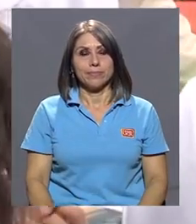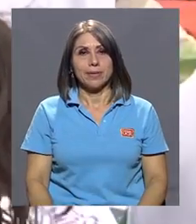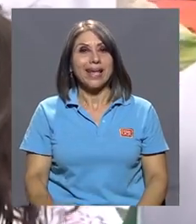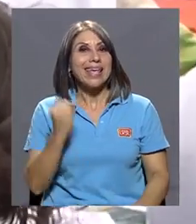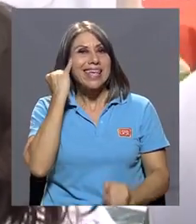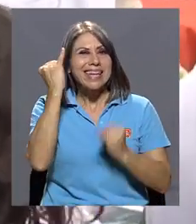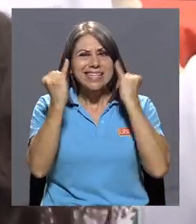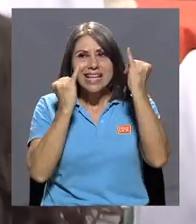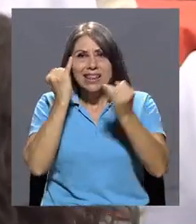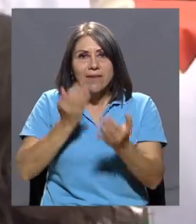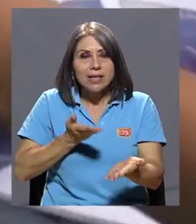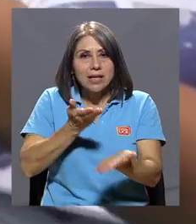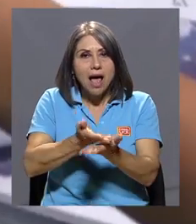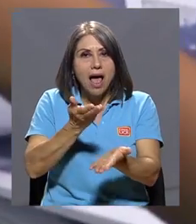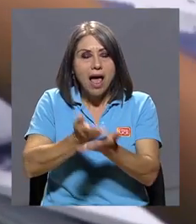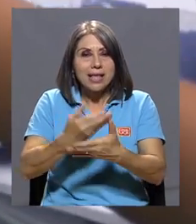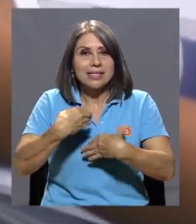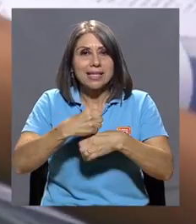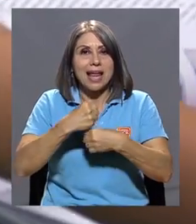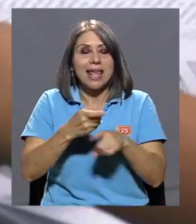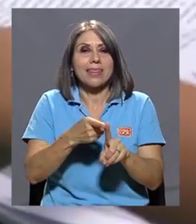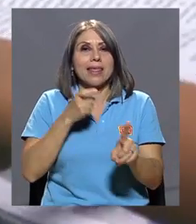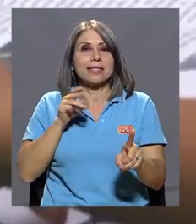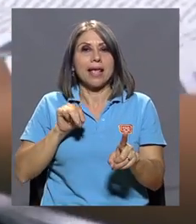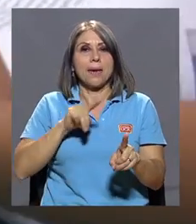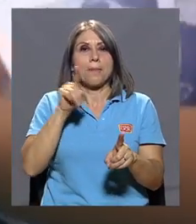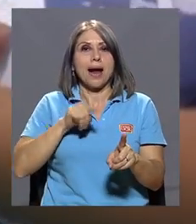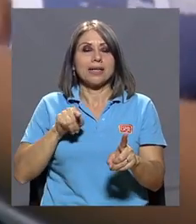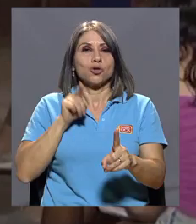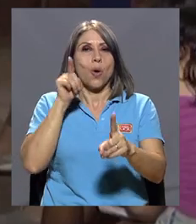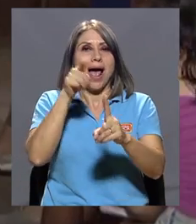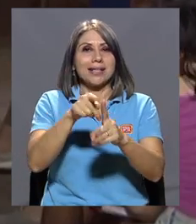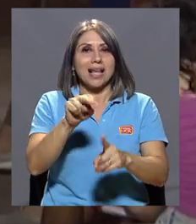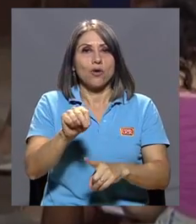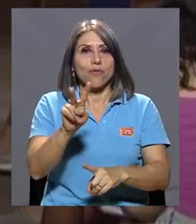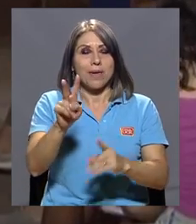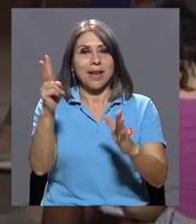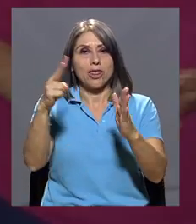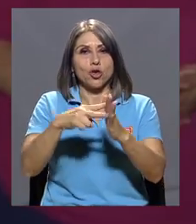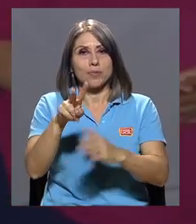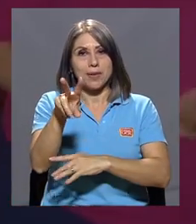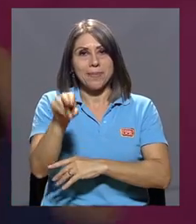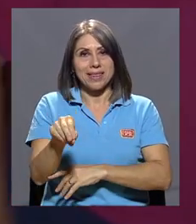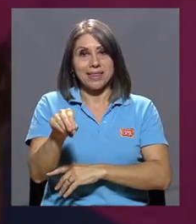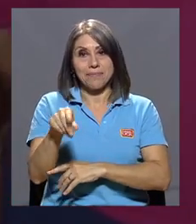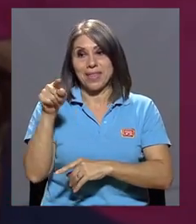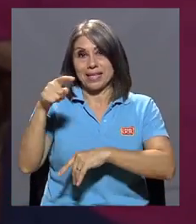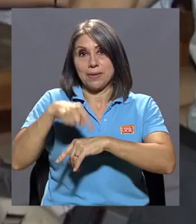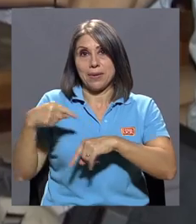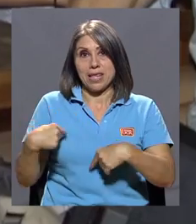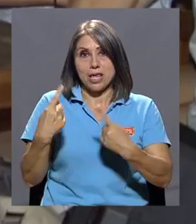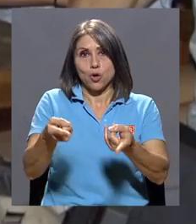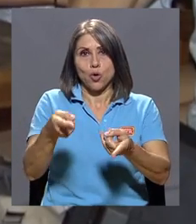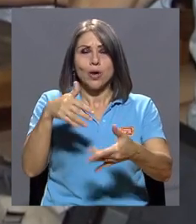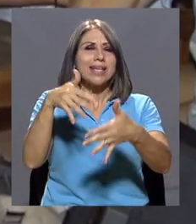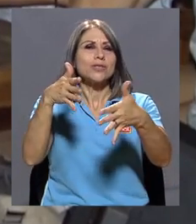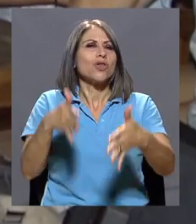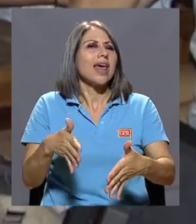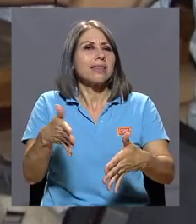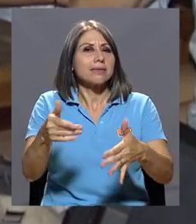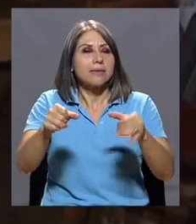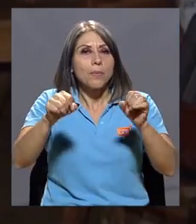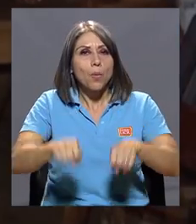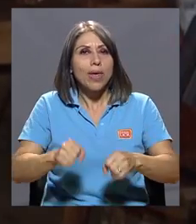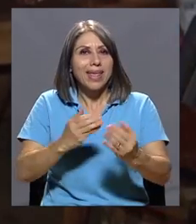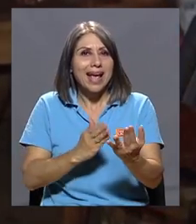Las iniciativas se ejecutarían de marzo a noviembre del 2020, y durante ese periodo los estudiantes que participen